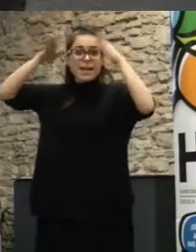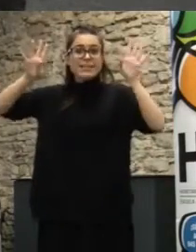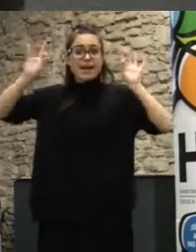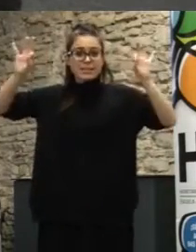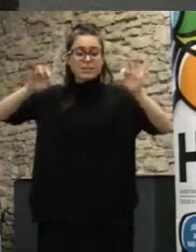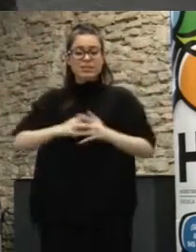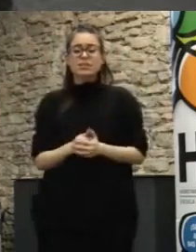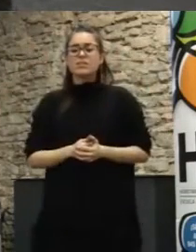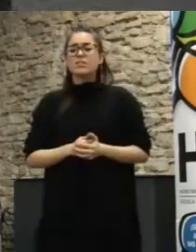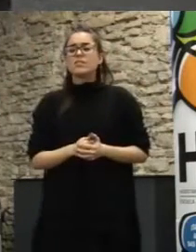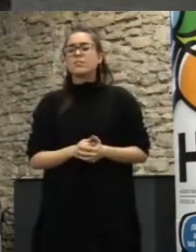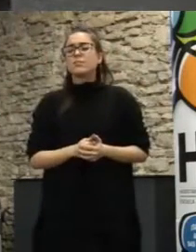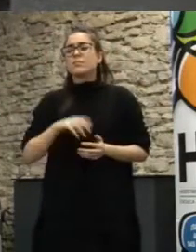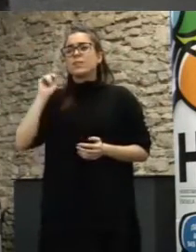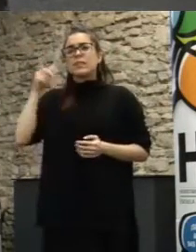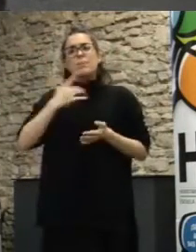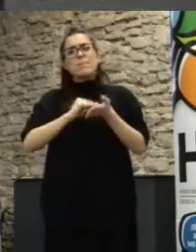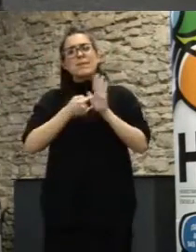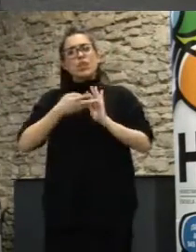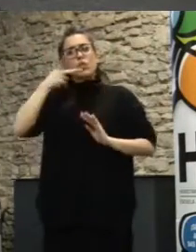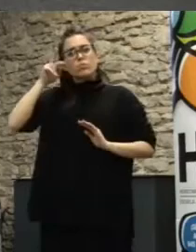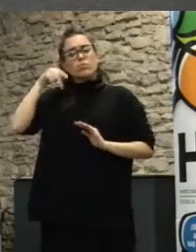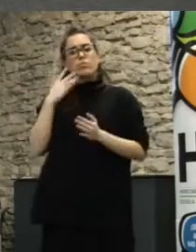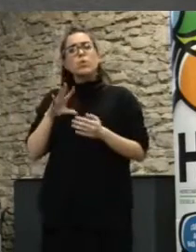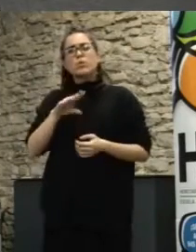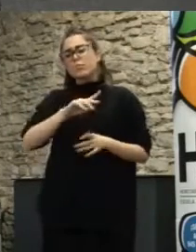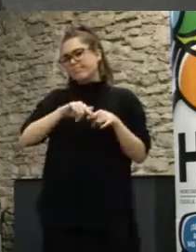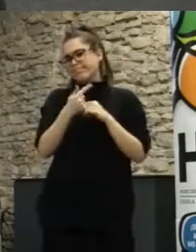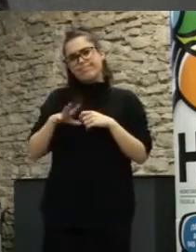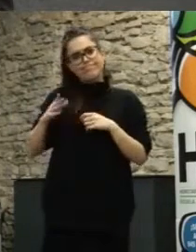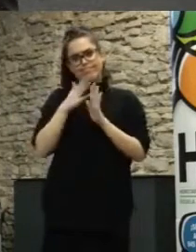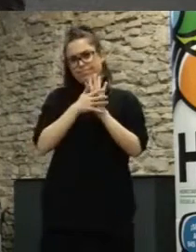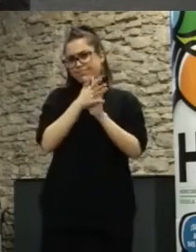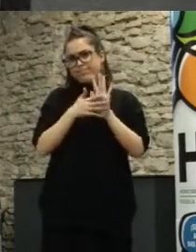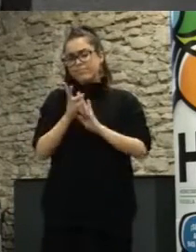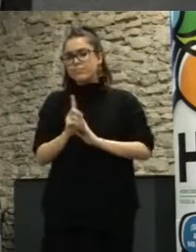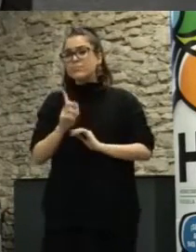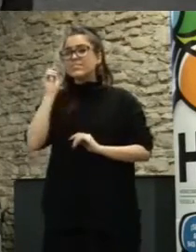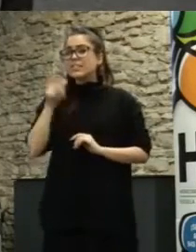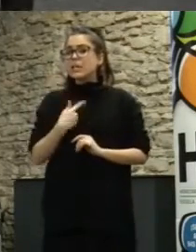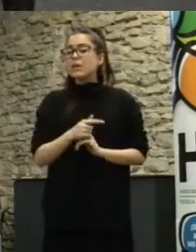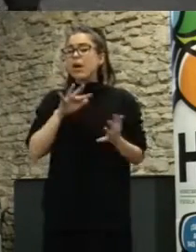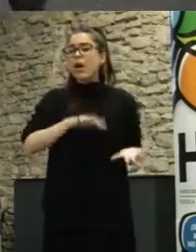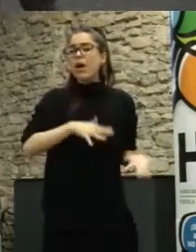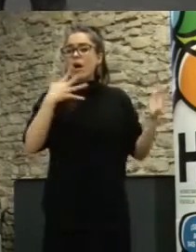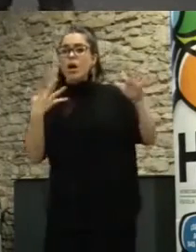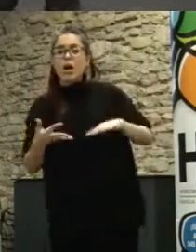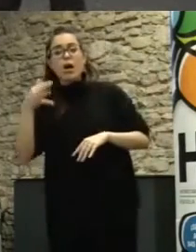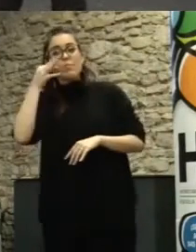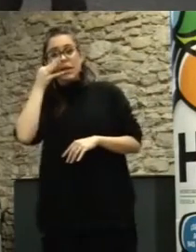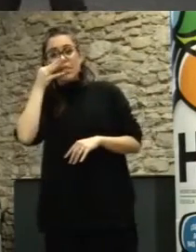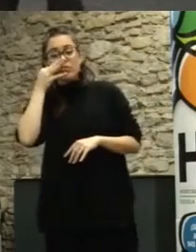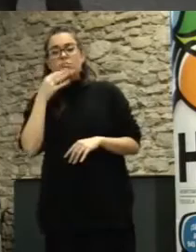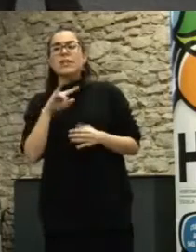utilizan los métodos experimentales que vamos a hablar posteriormente y desde luego tiene una aplicación intensiva de la tecnología